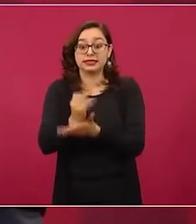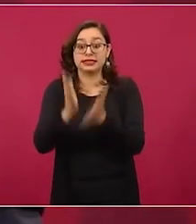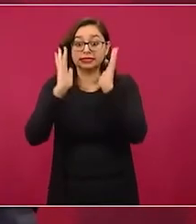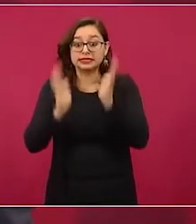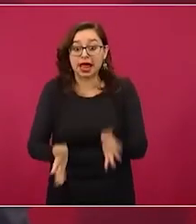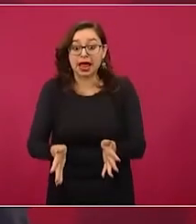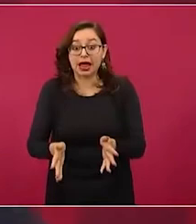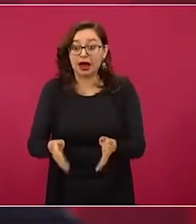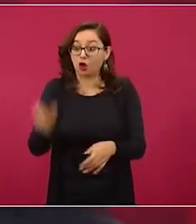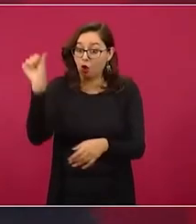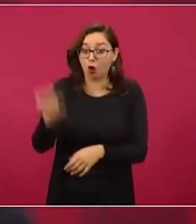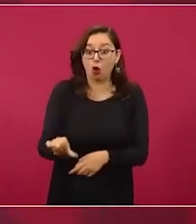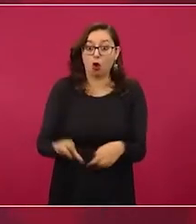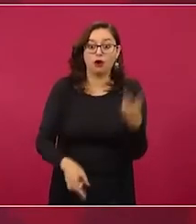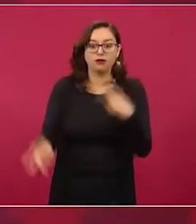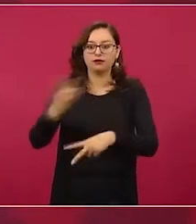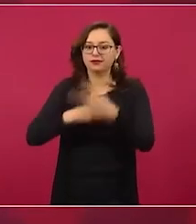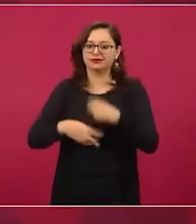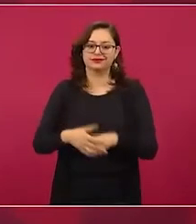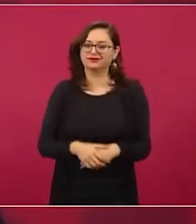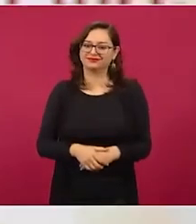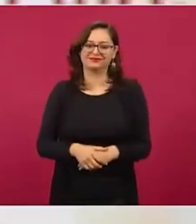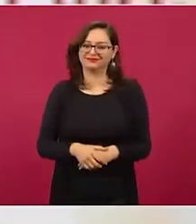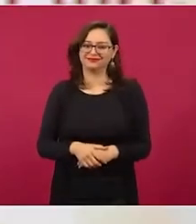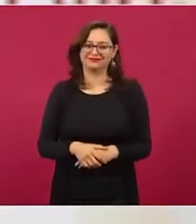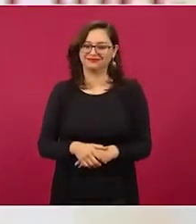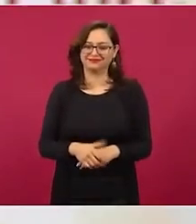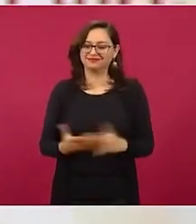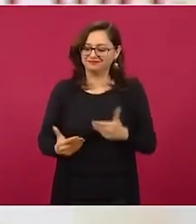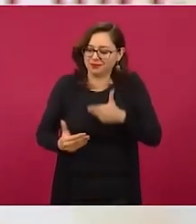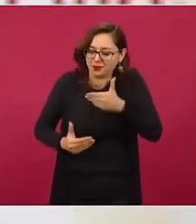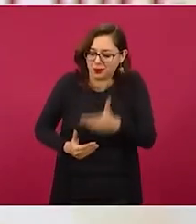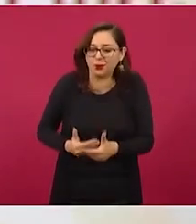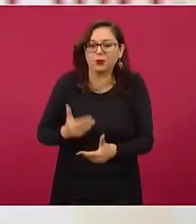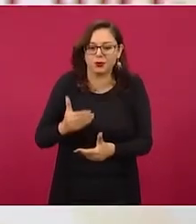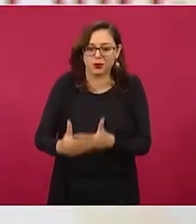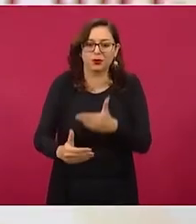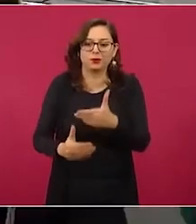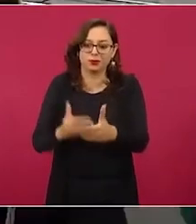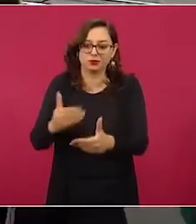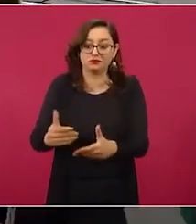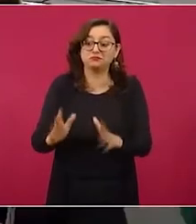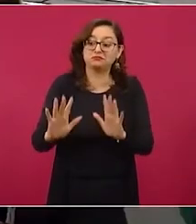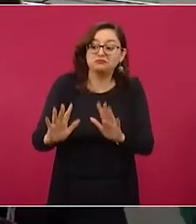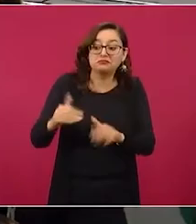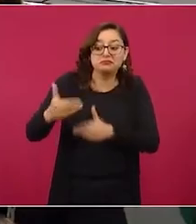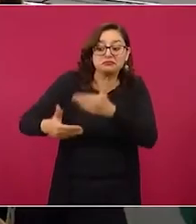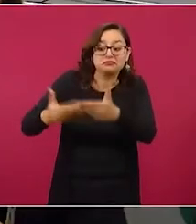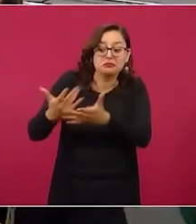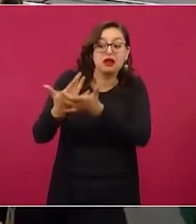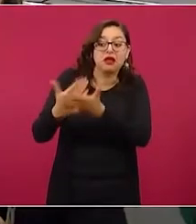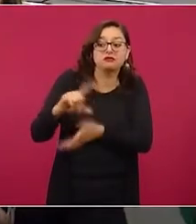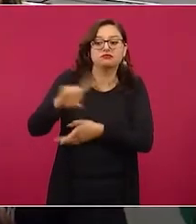procesales. En cuanto haya cualquier cambio, pues lo informaríamos inmediatamente. Gracias.